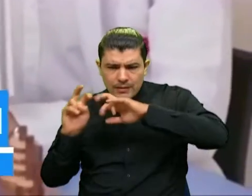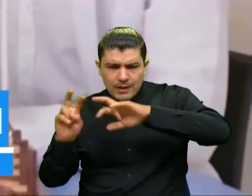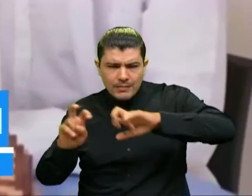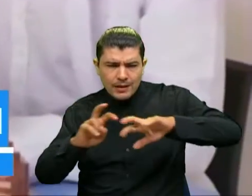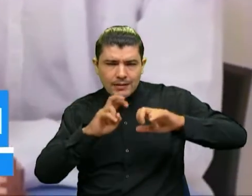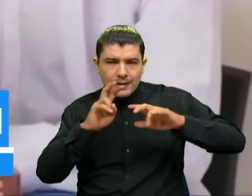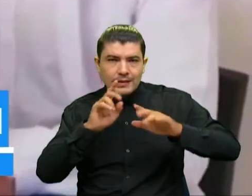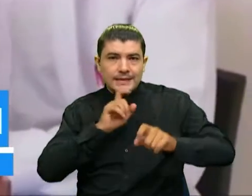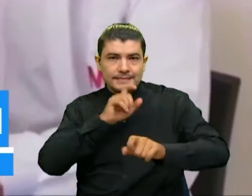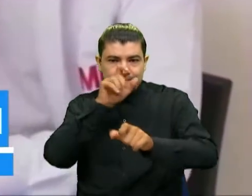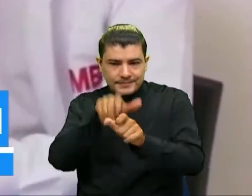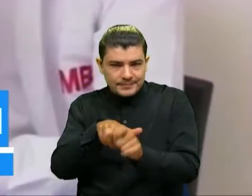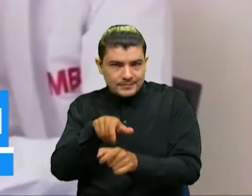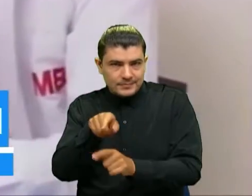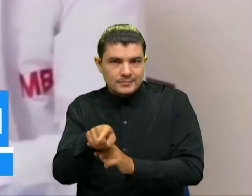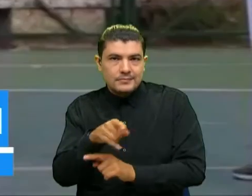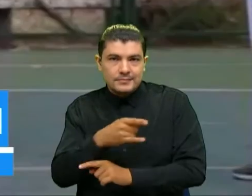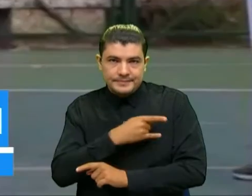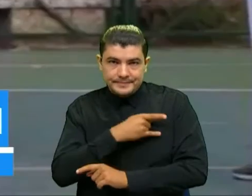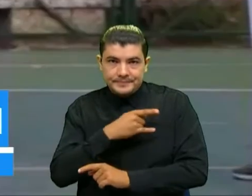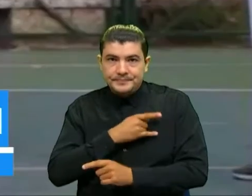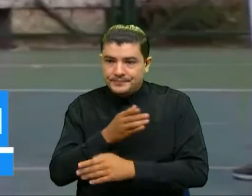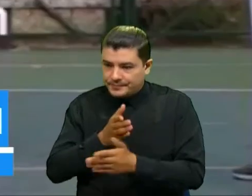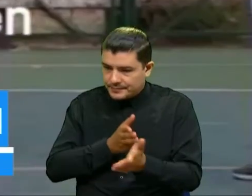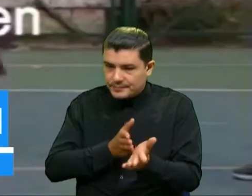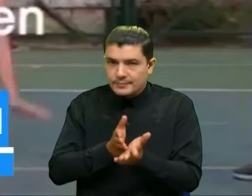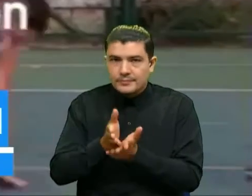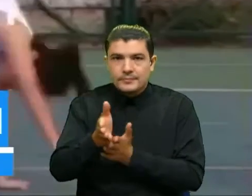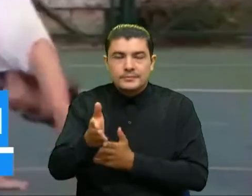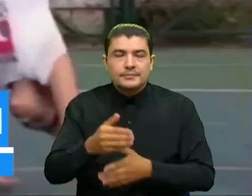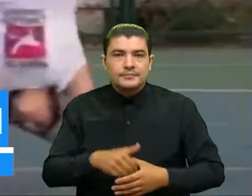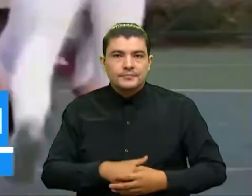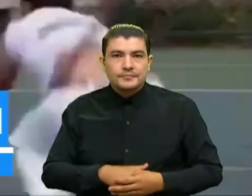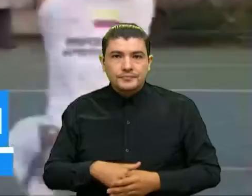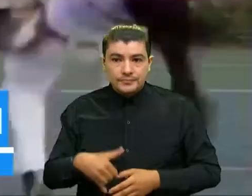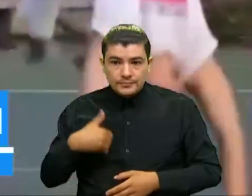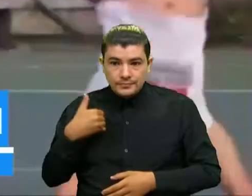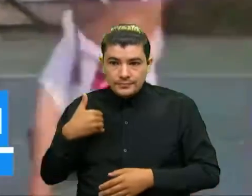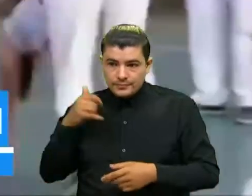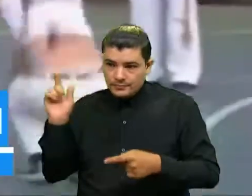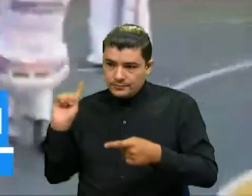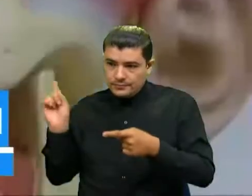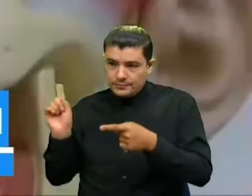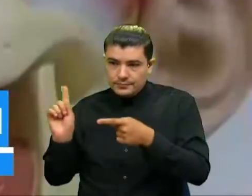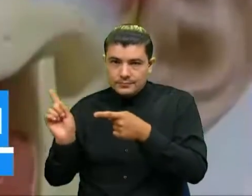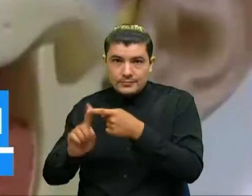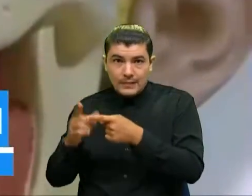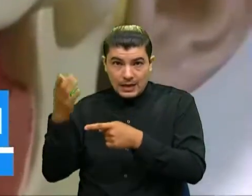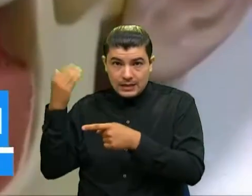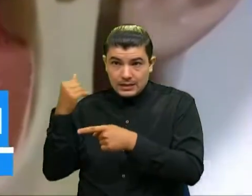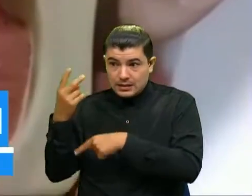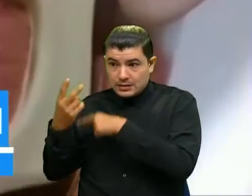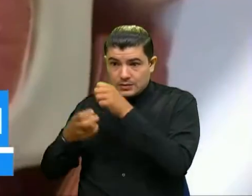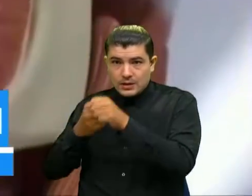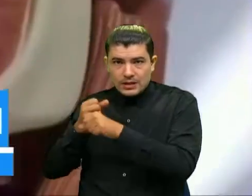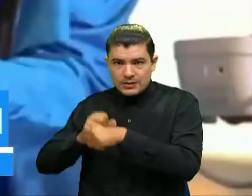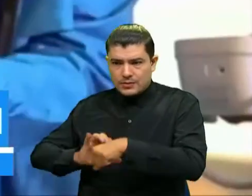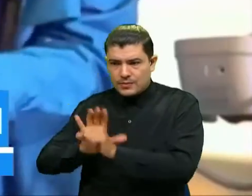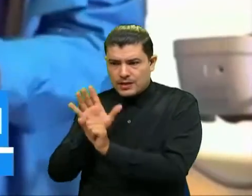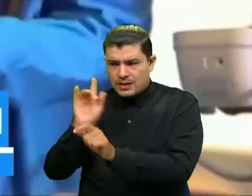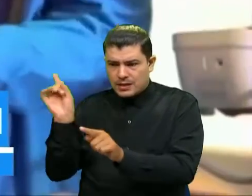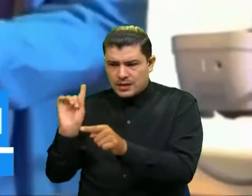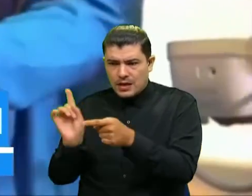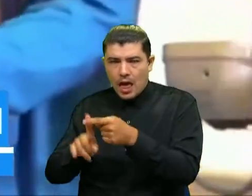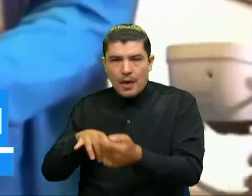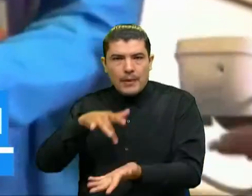vinculados a nuestra universidad esa vinculación durante toda la pandemia pues ha permitido que se participe